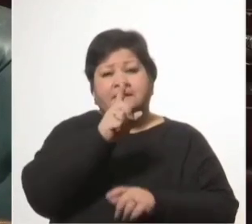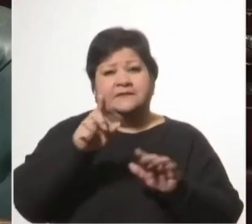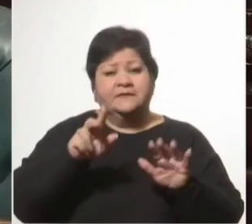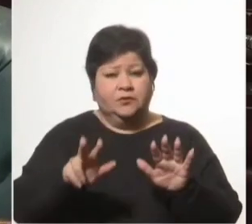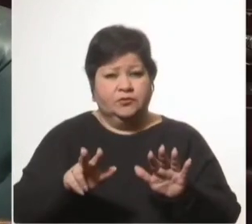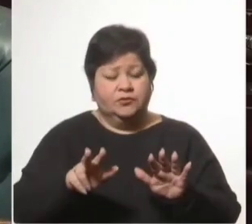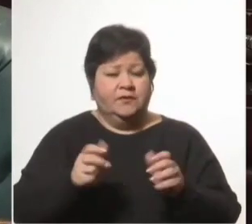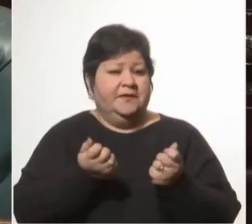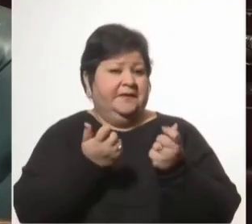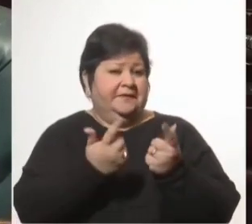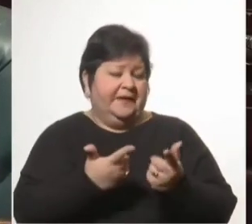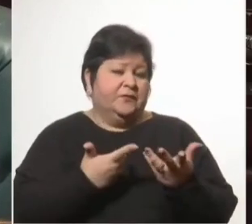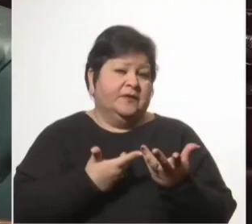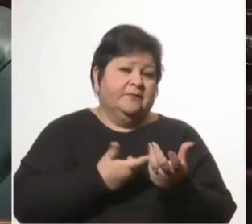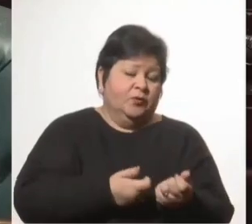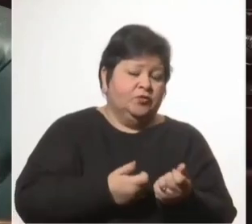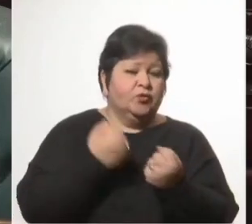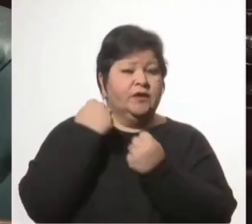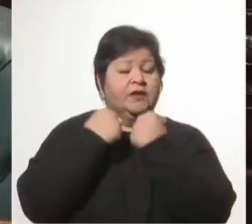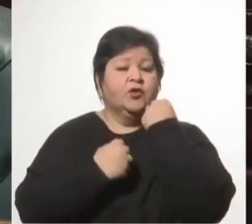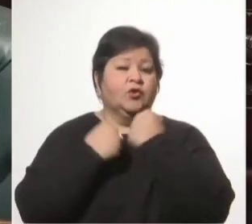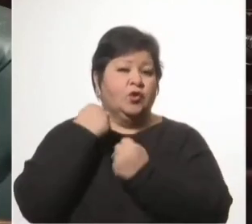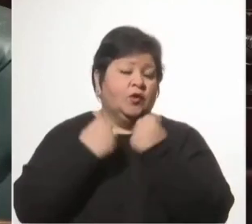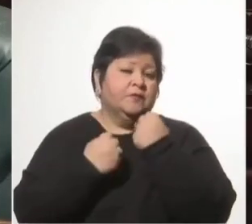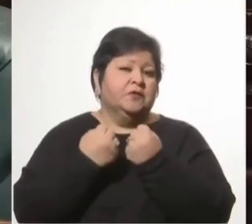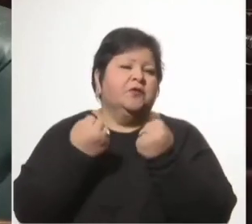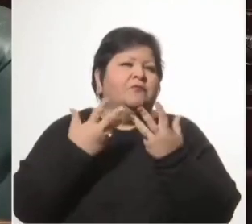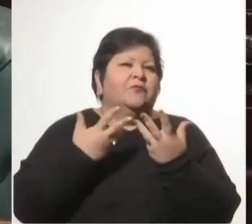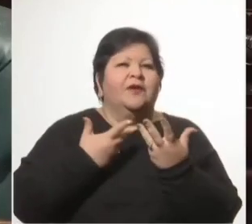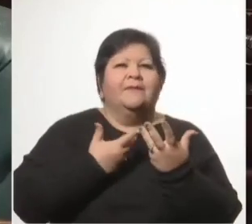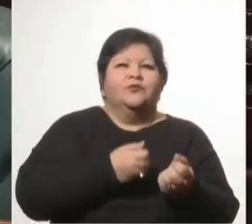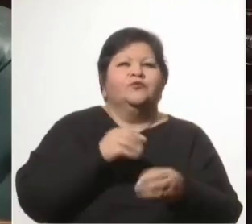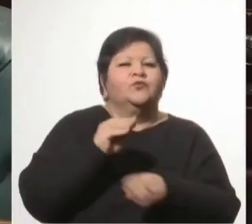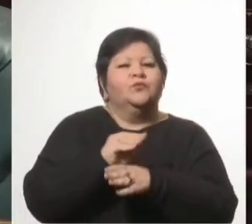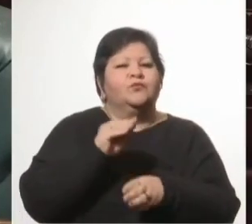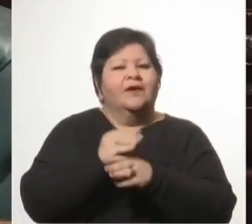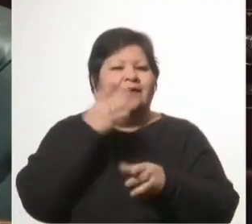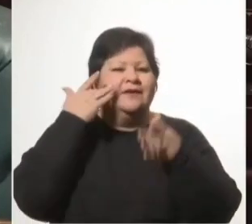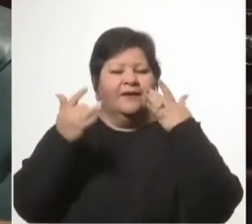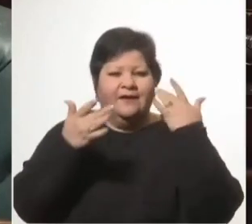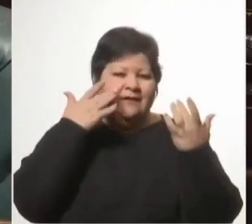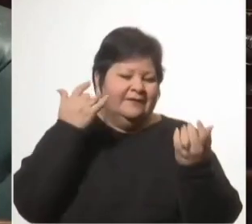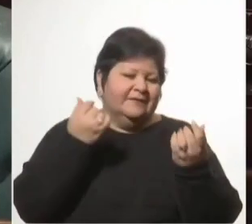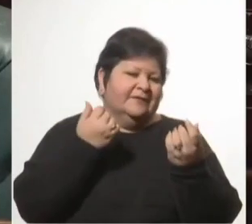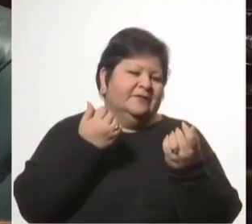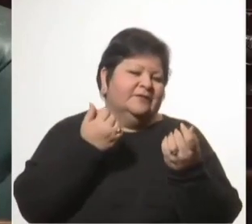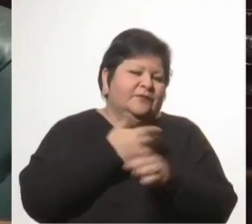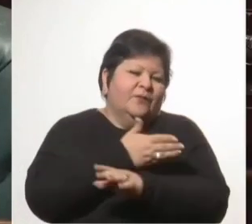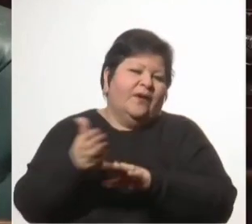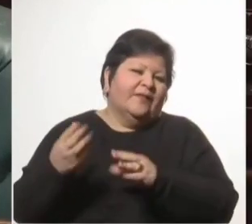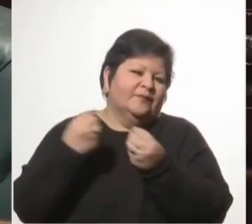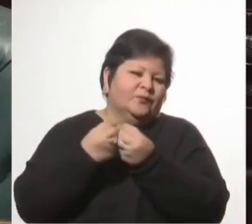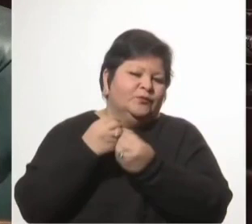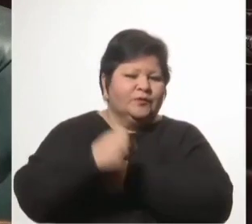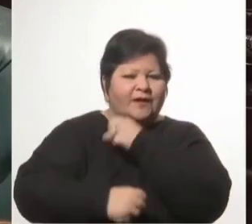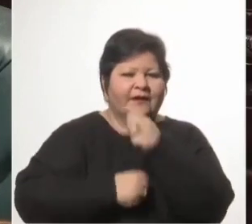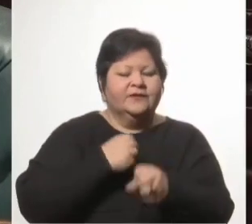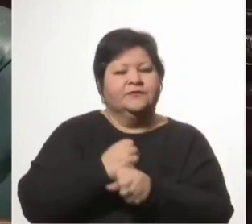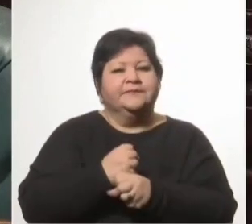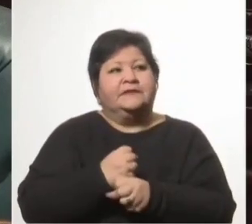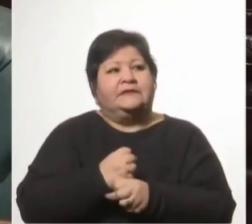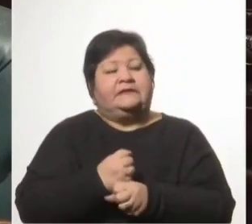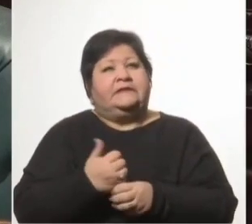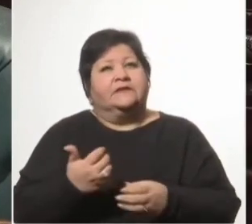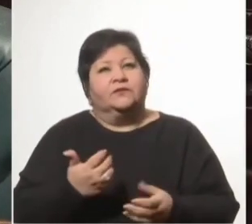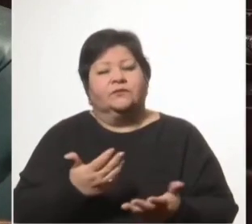darle un apoyo económico por mérito a su contribución artística durante varias décadas. Sería un atrevimiento